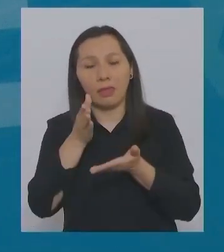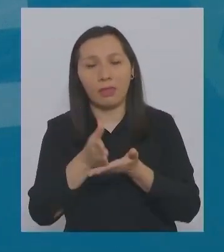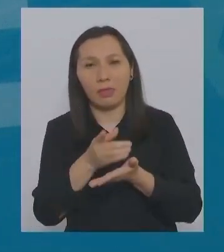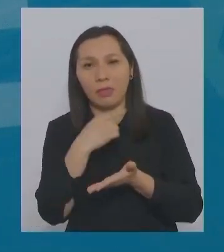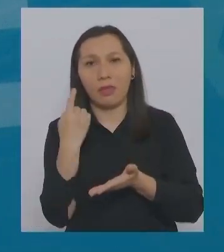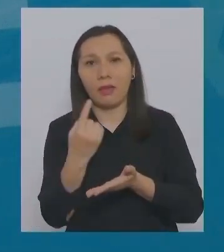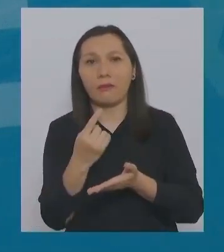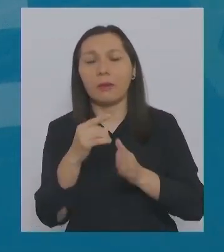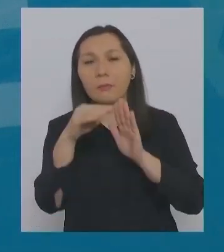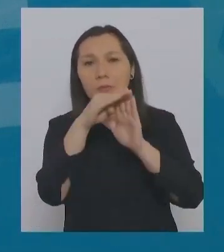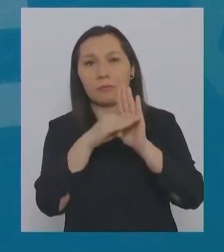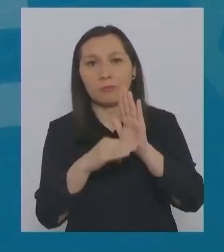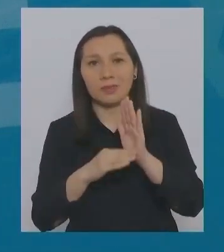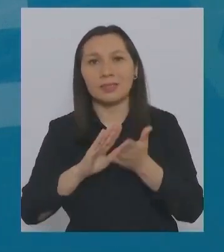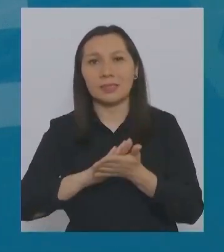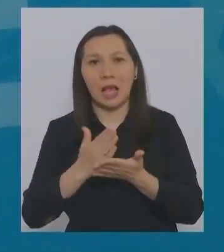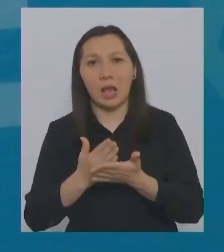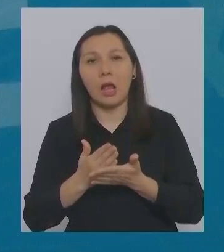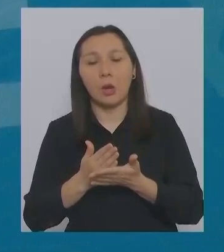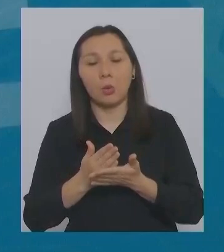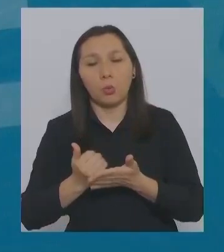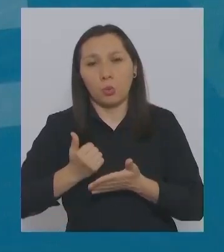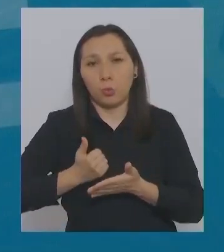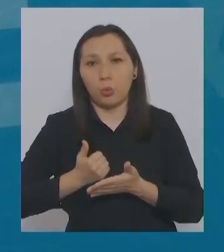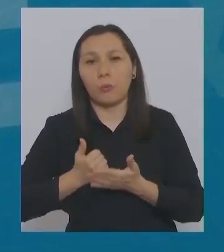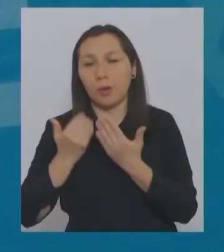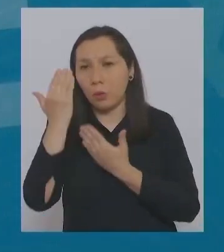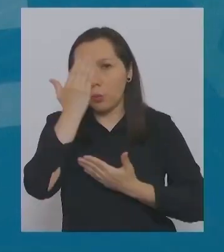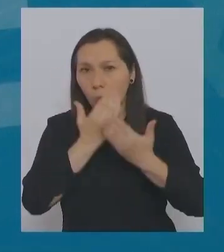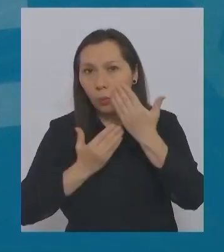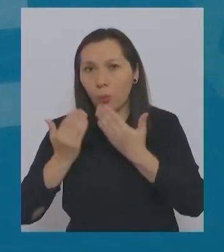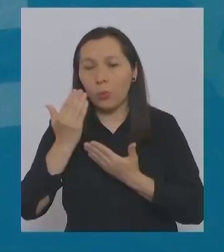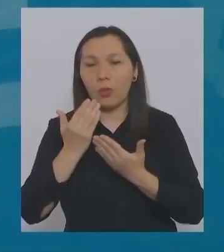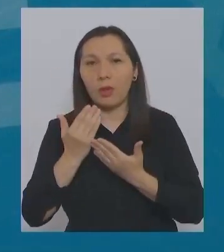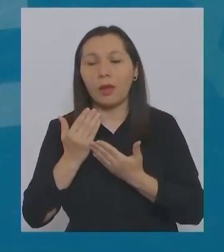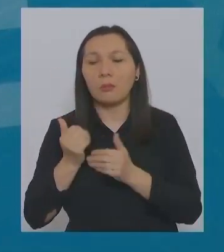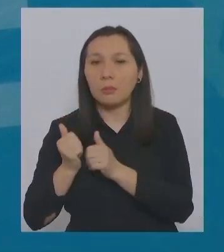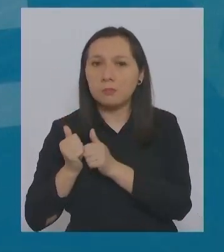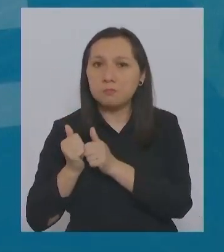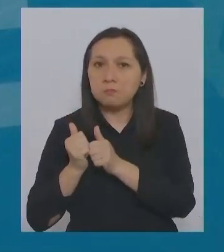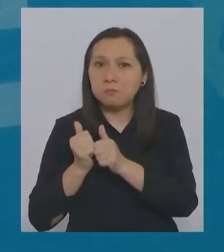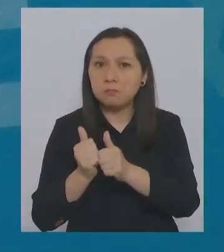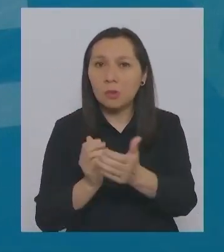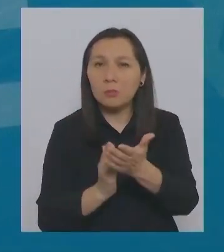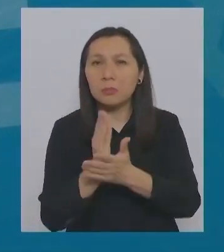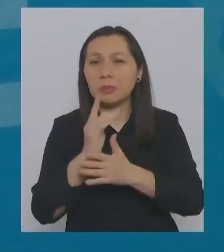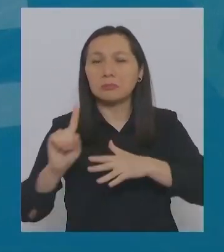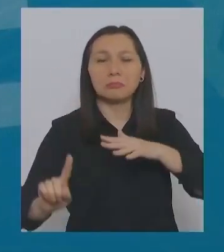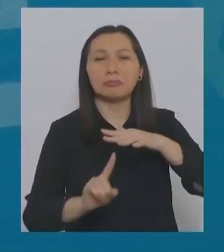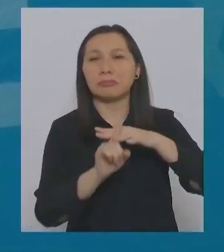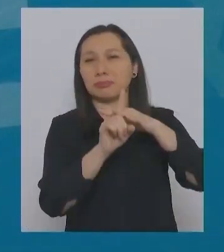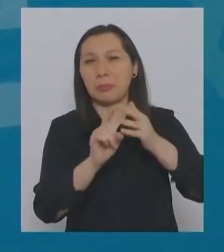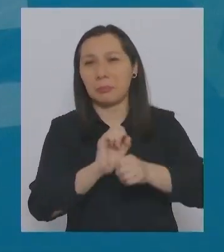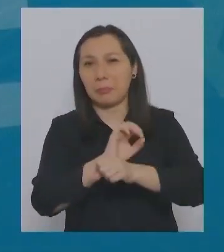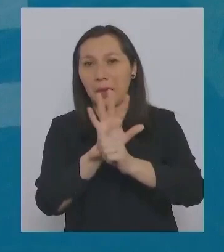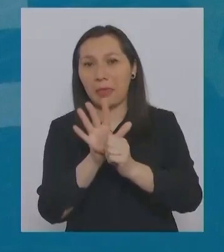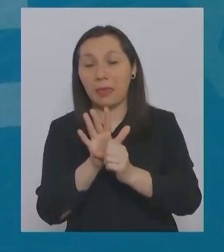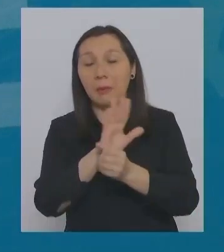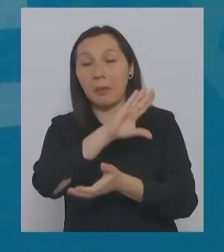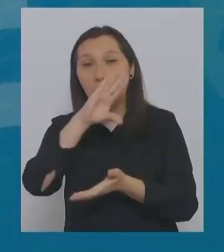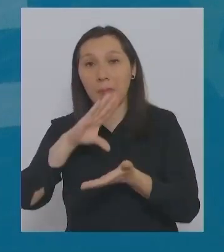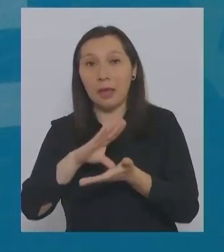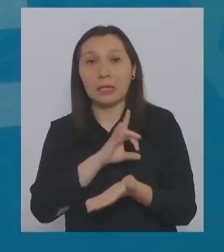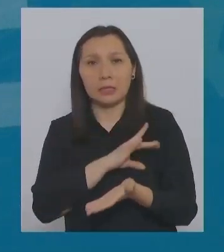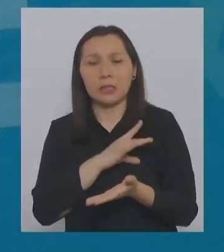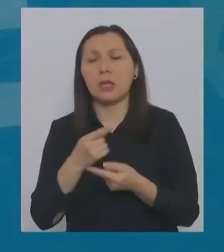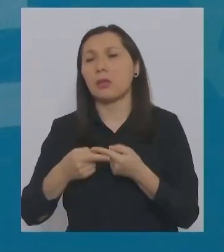seguir ciertas medidas sanitarias y de autocuidado que nos han acompañado desde el inicio de la pandemia. Nuestro país ha